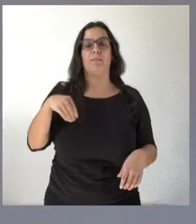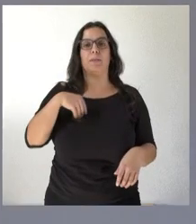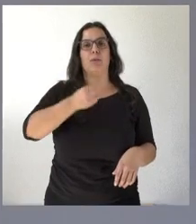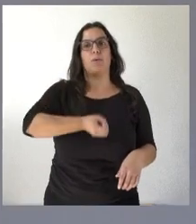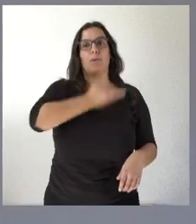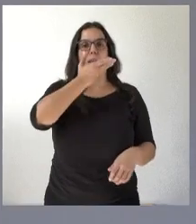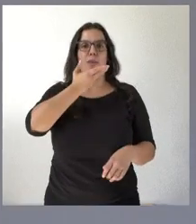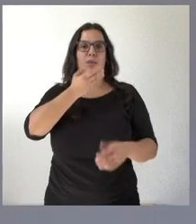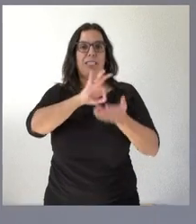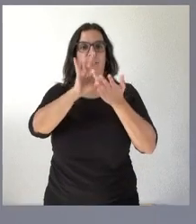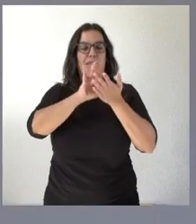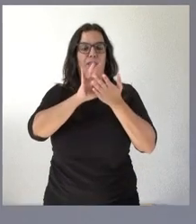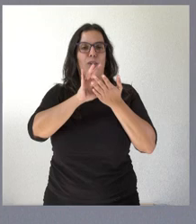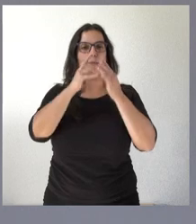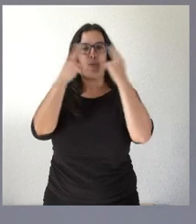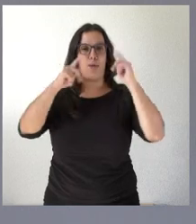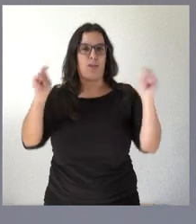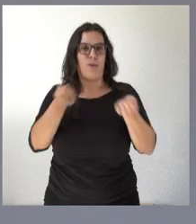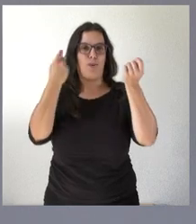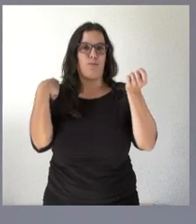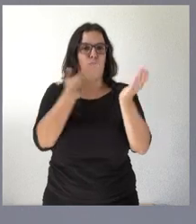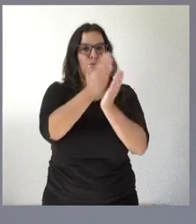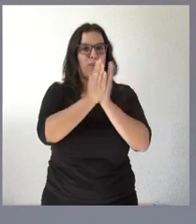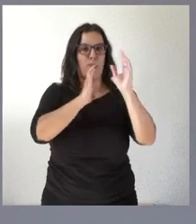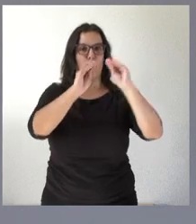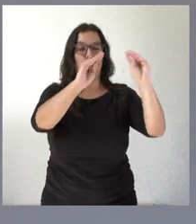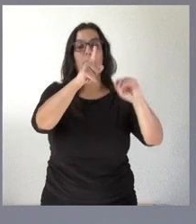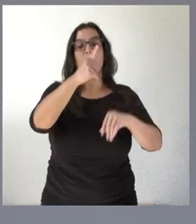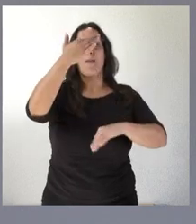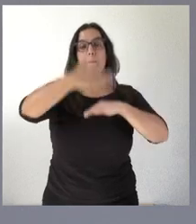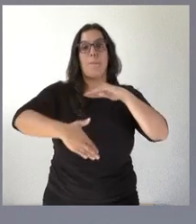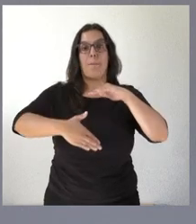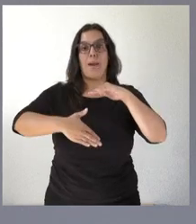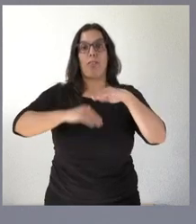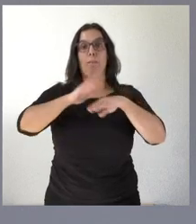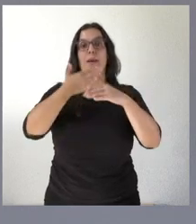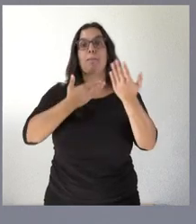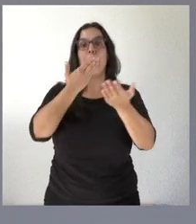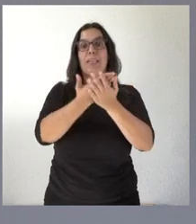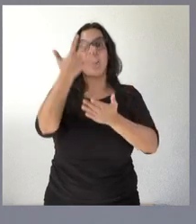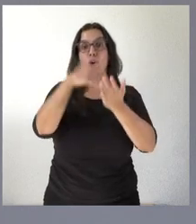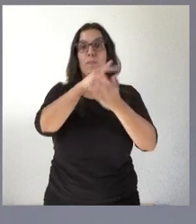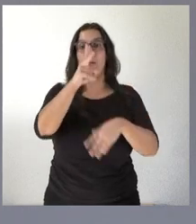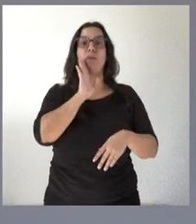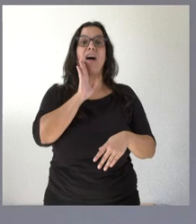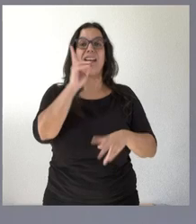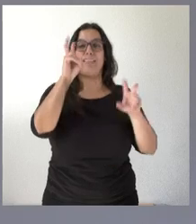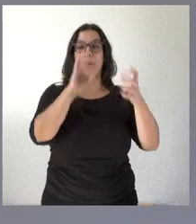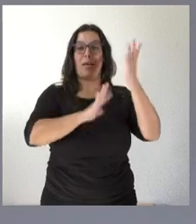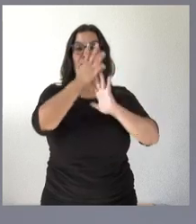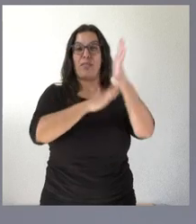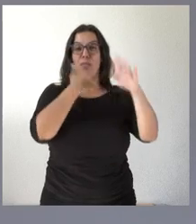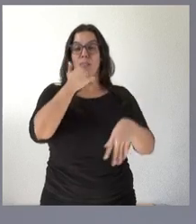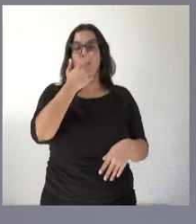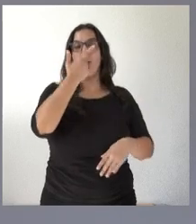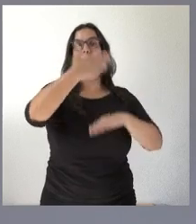medios de comunicación el plazo para solicitar estas ayudas de 5.000 euros finaliza el 3 de octubre y por tanto en la medida en la que a través